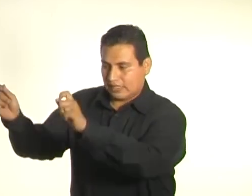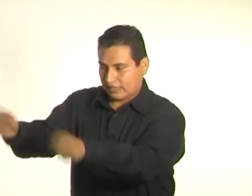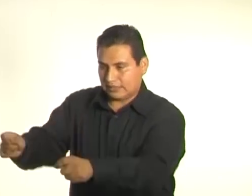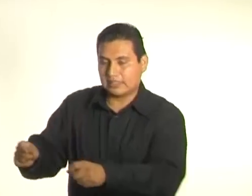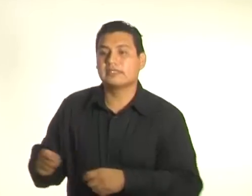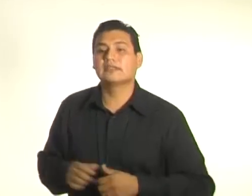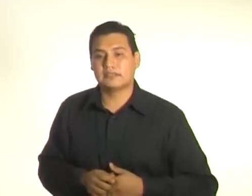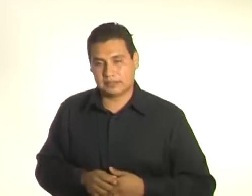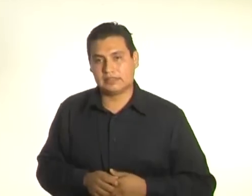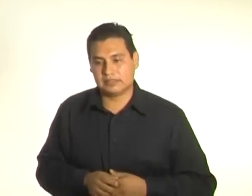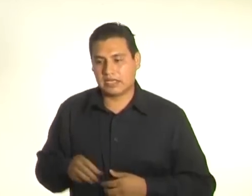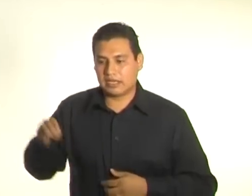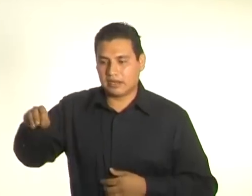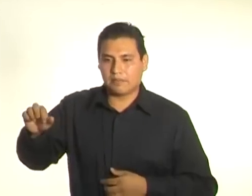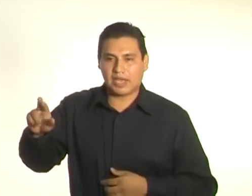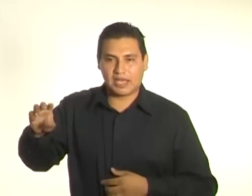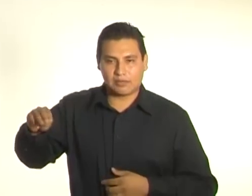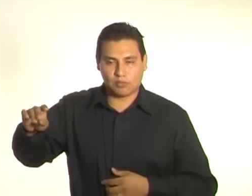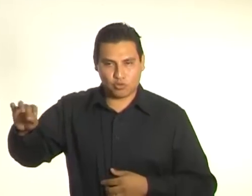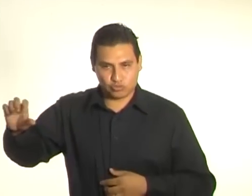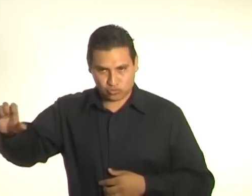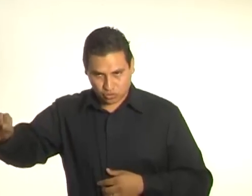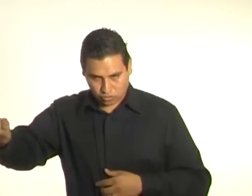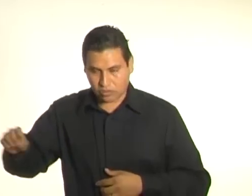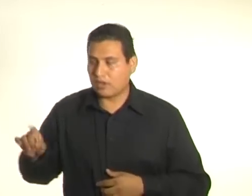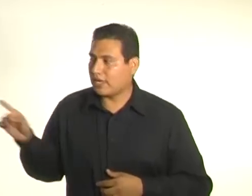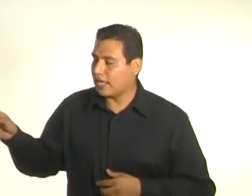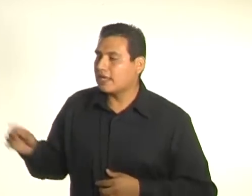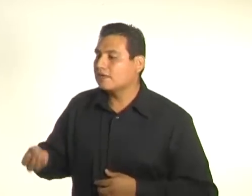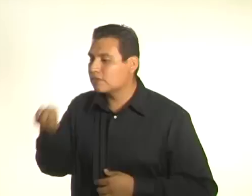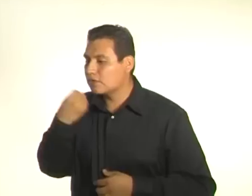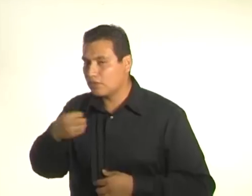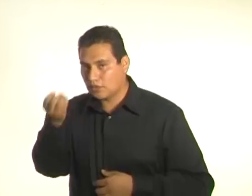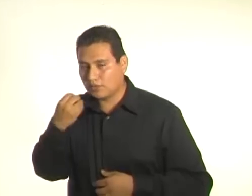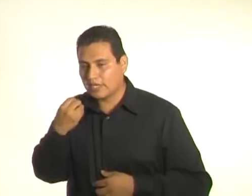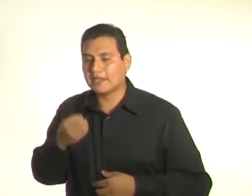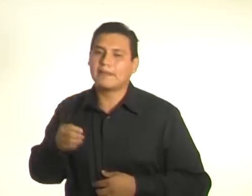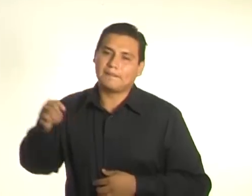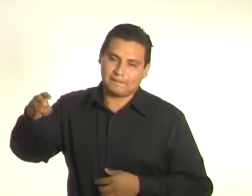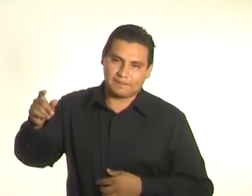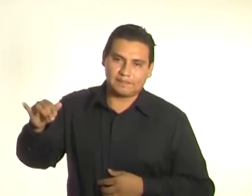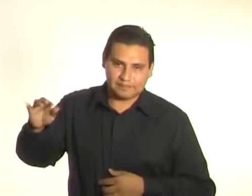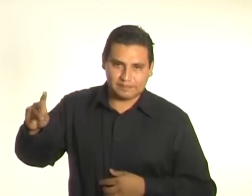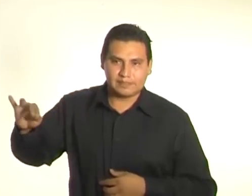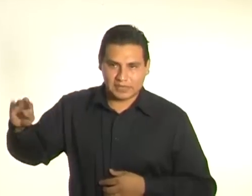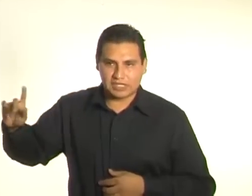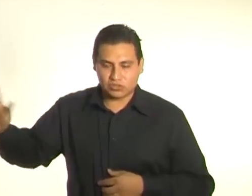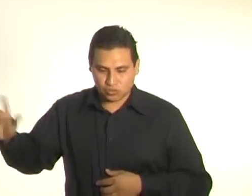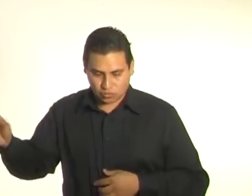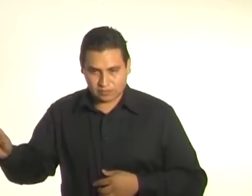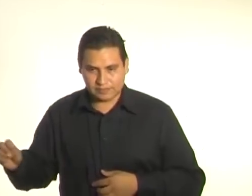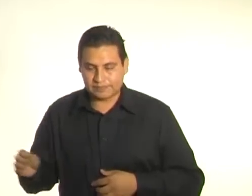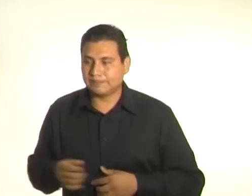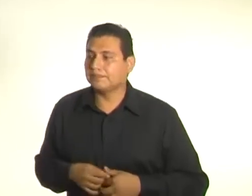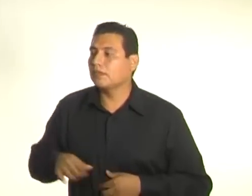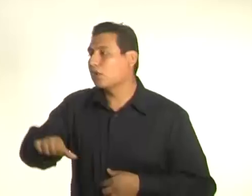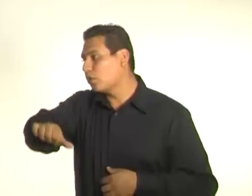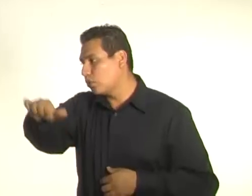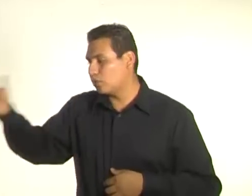Pero donde lo llamaban Jabato, era el terror de todos los perros y los gatos.